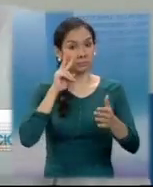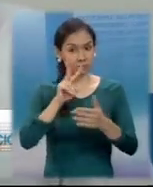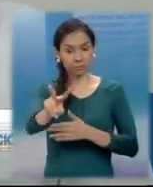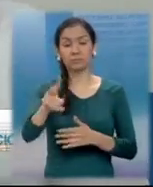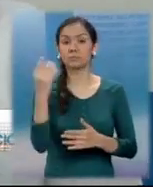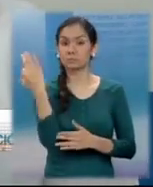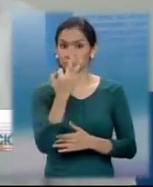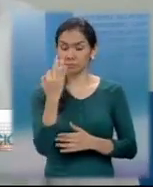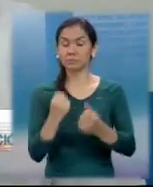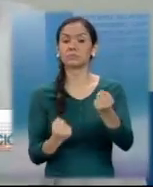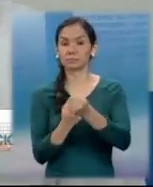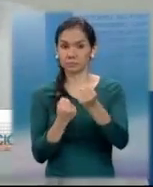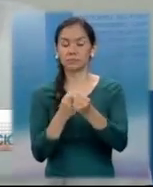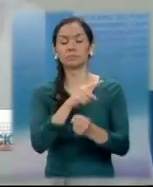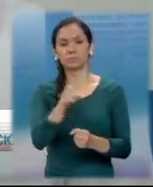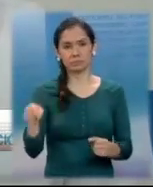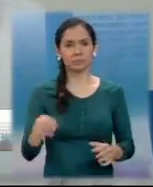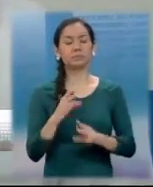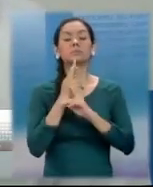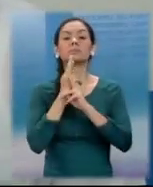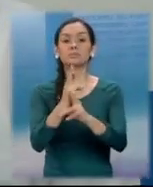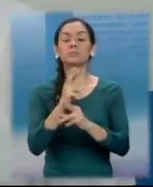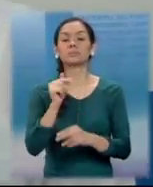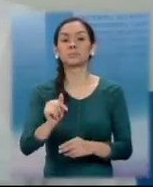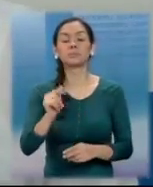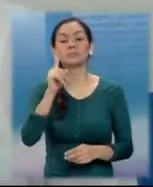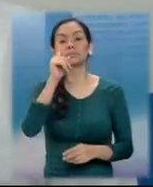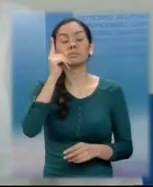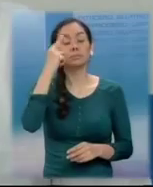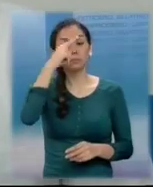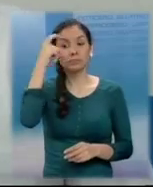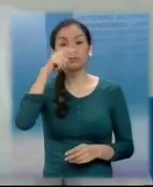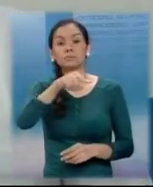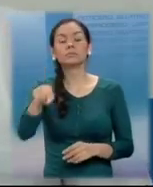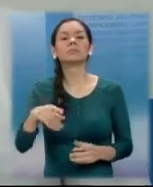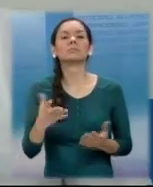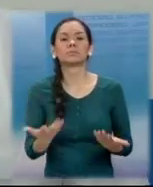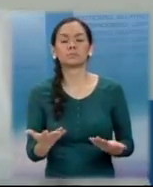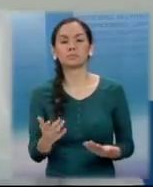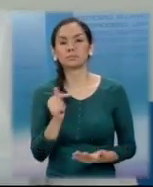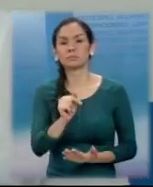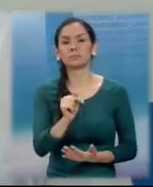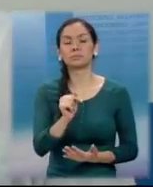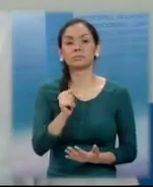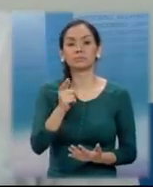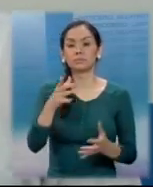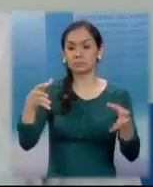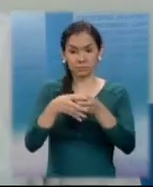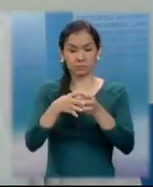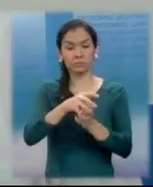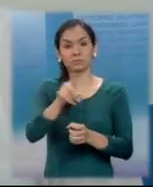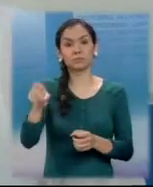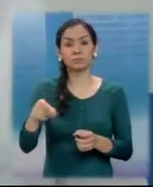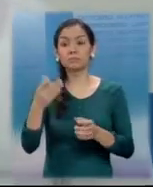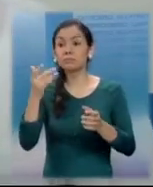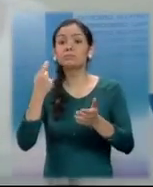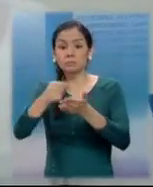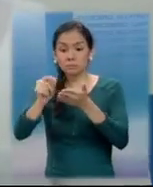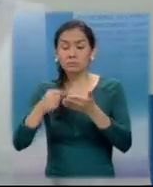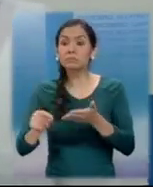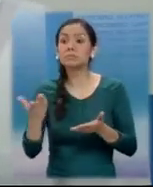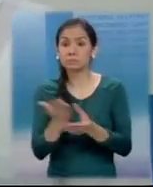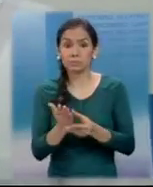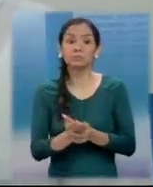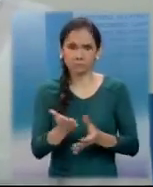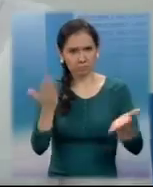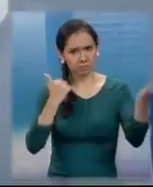Ya tenemos de hecho resultados en la dirección departamental como producto de la gestión que los profesores tienen en este tema. Y nosotros